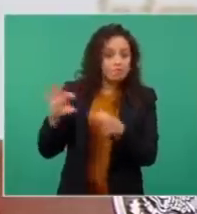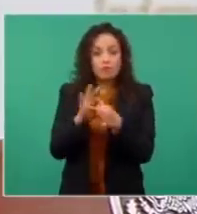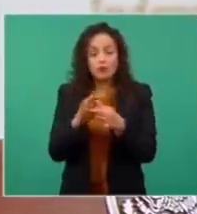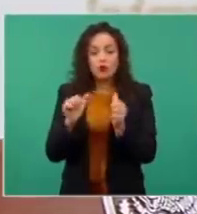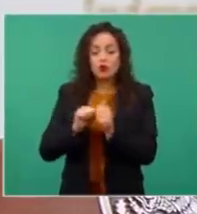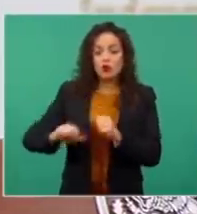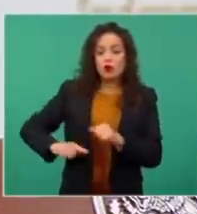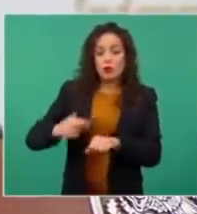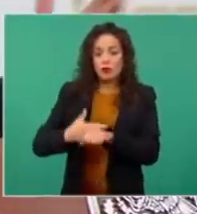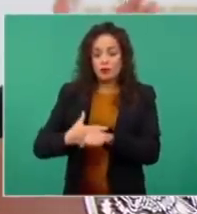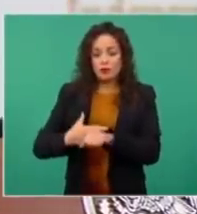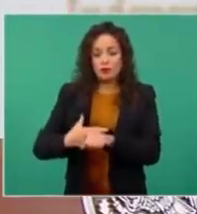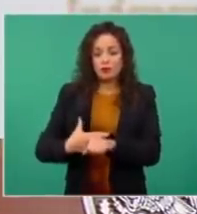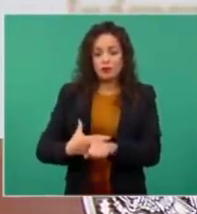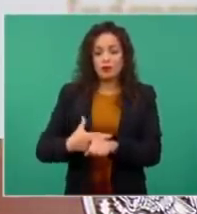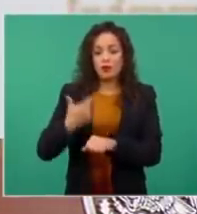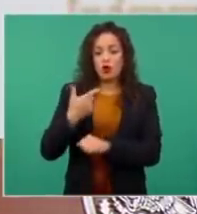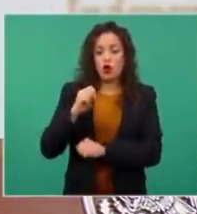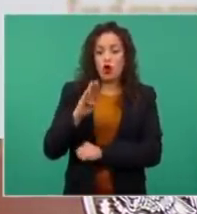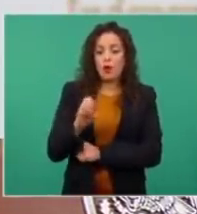Pero hace poco,